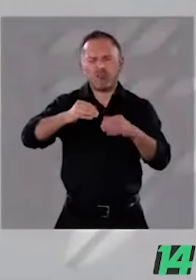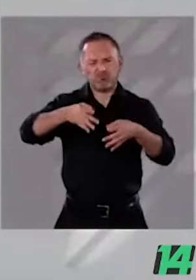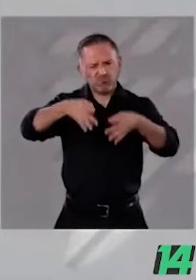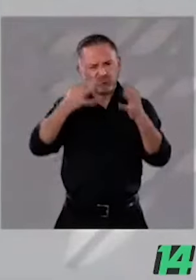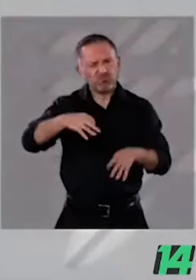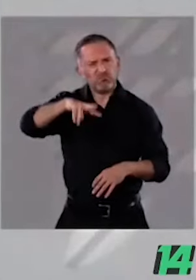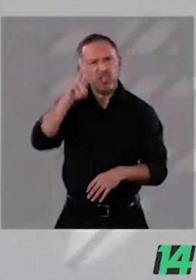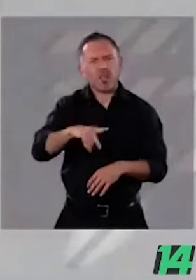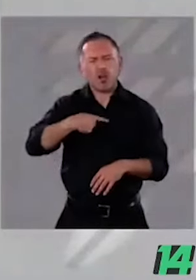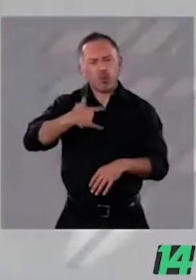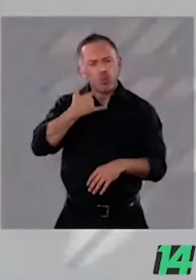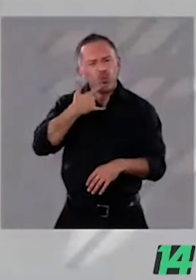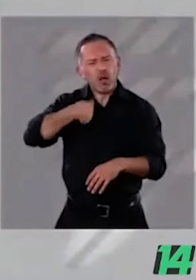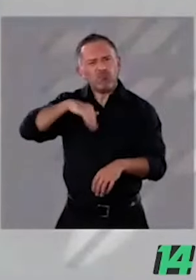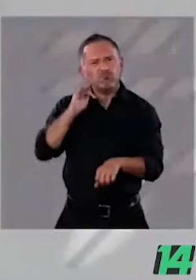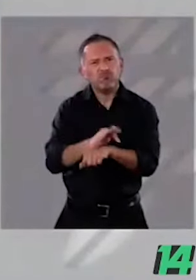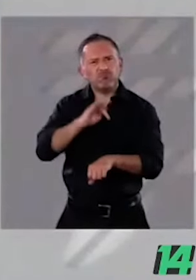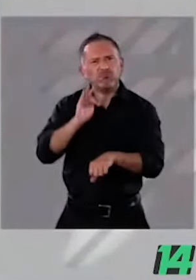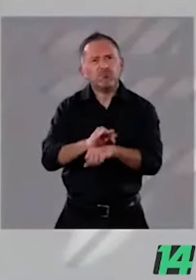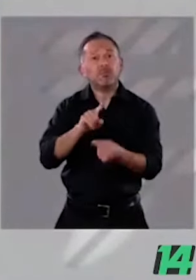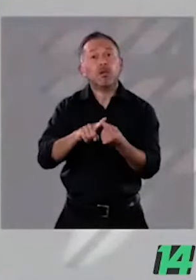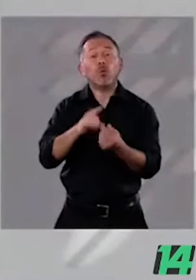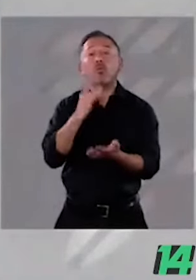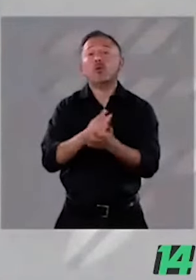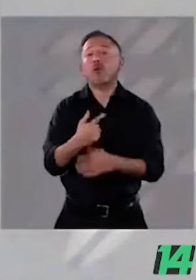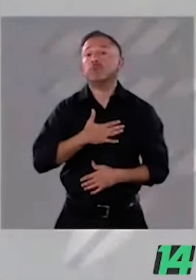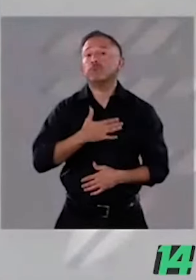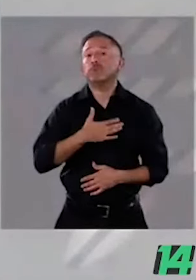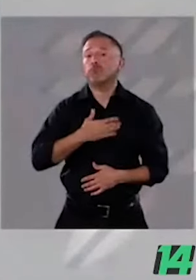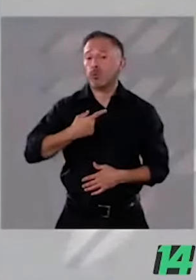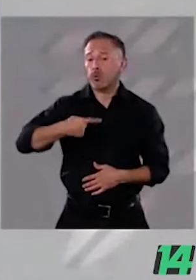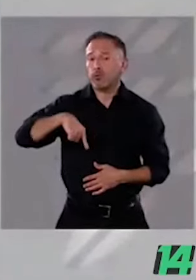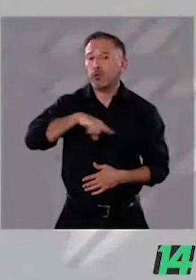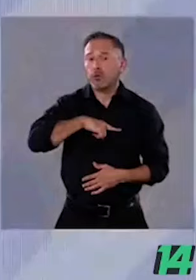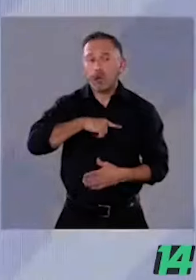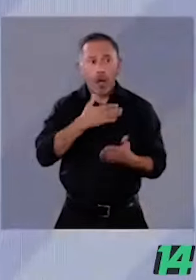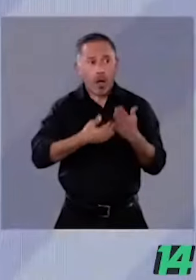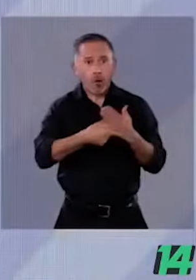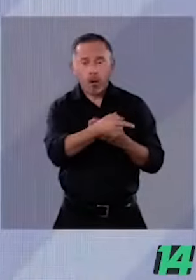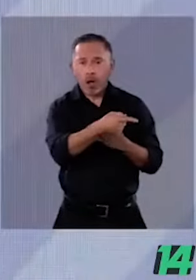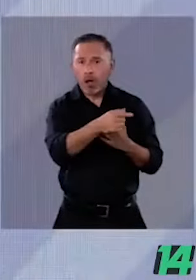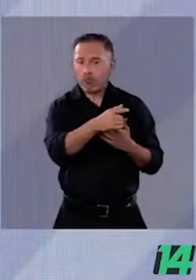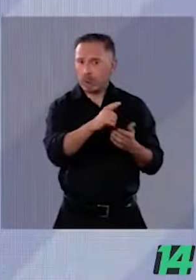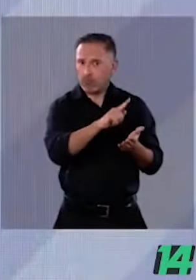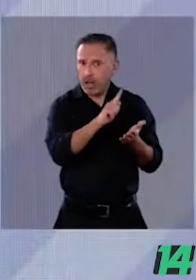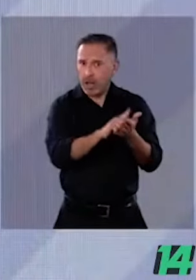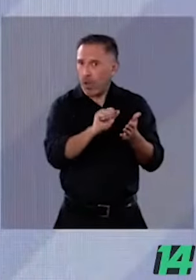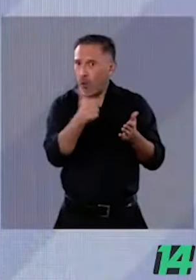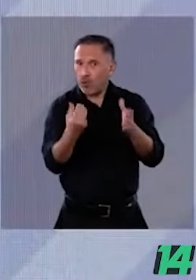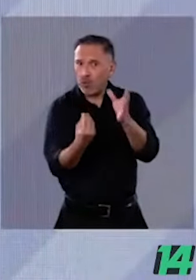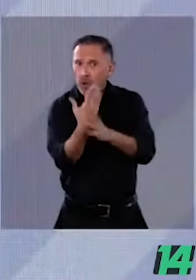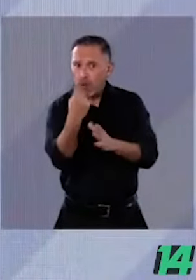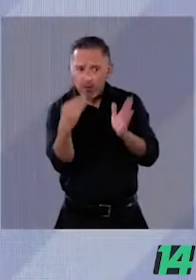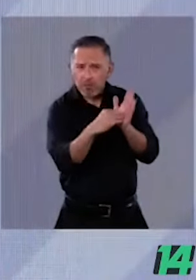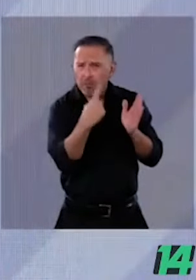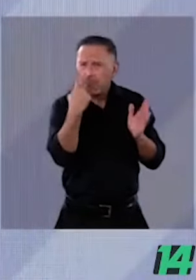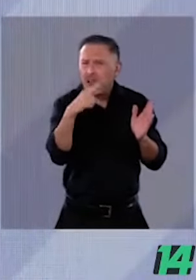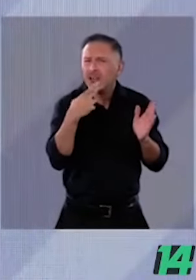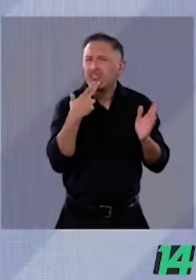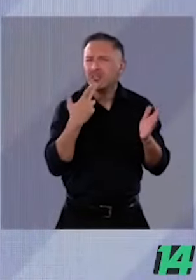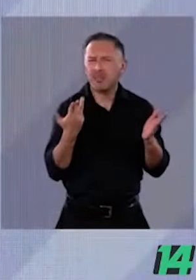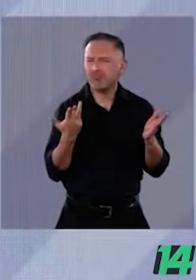nosotros. ¿Para qué hacer otra ley si ya está la revocación de mandato, a la que también se opusieron? Y las